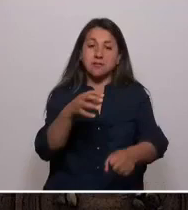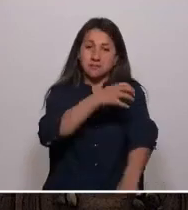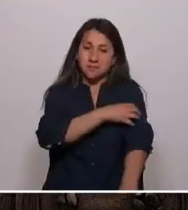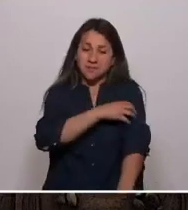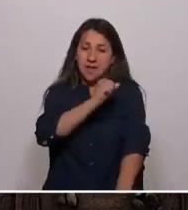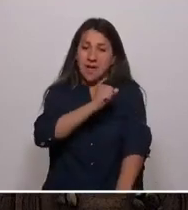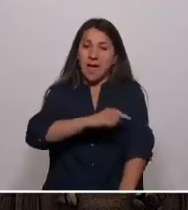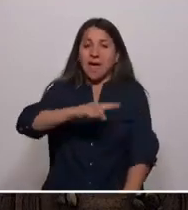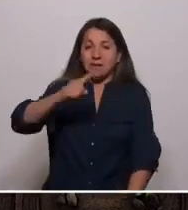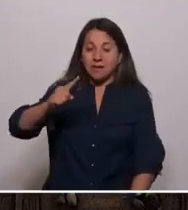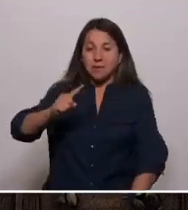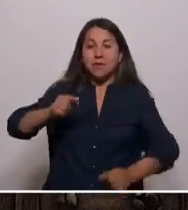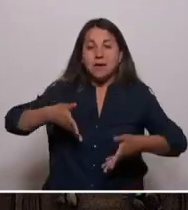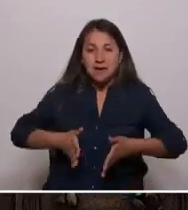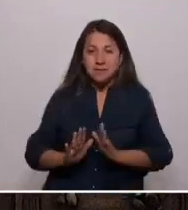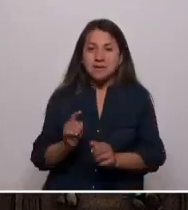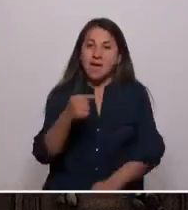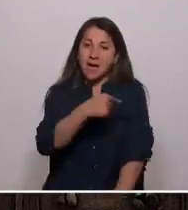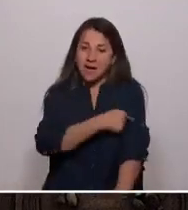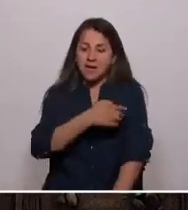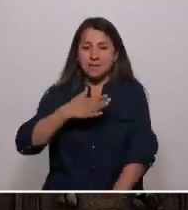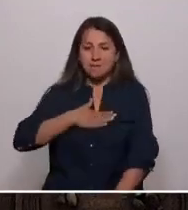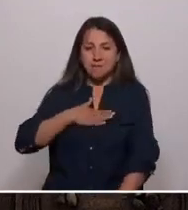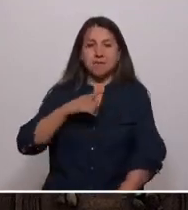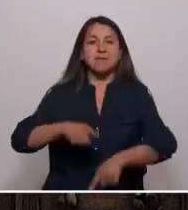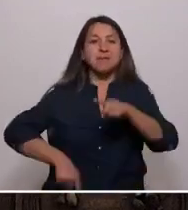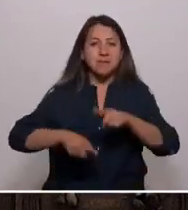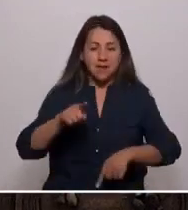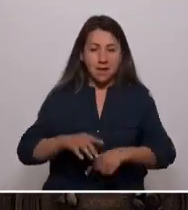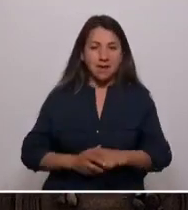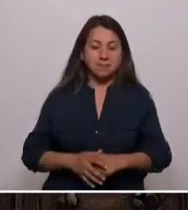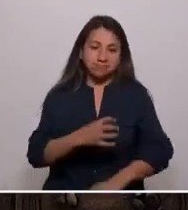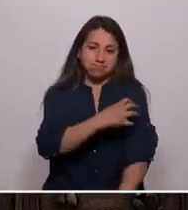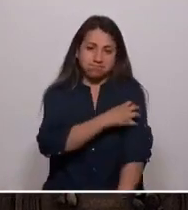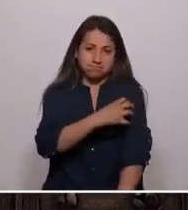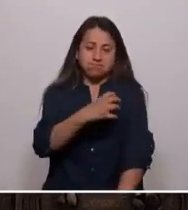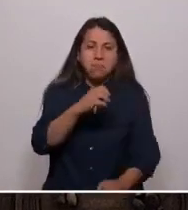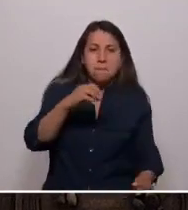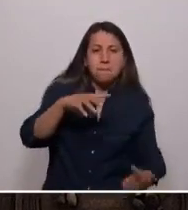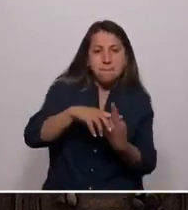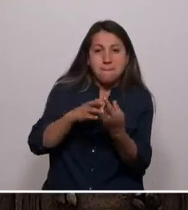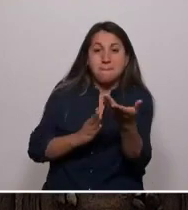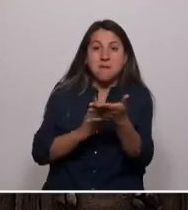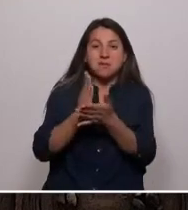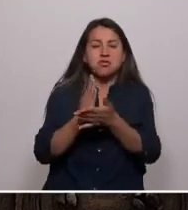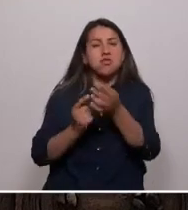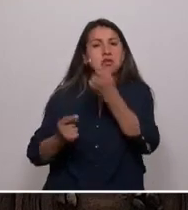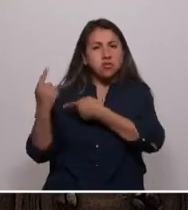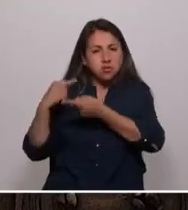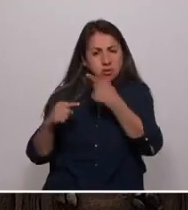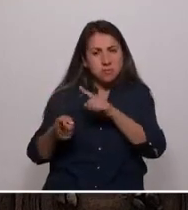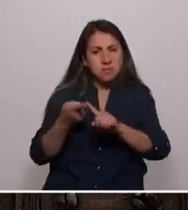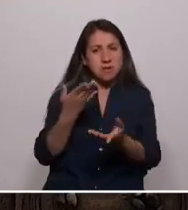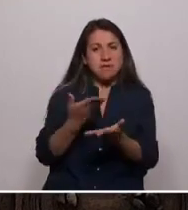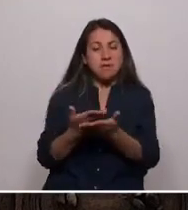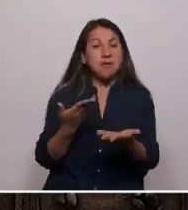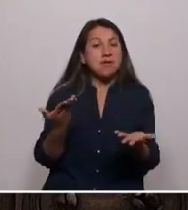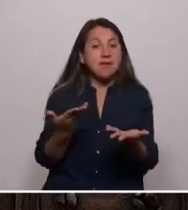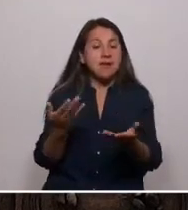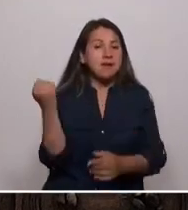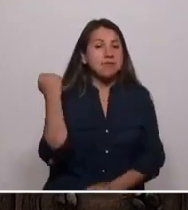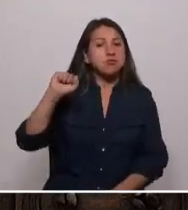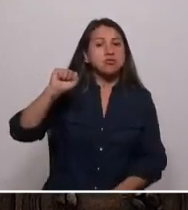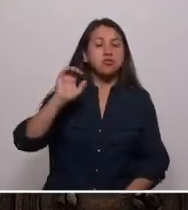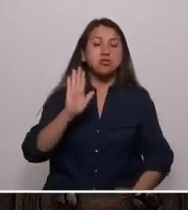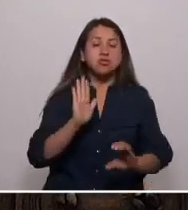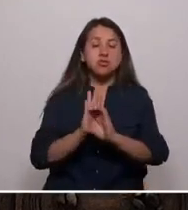nacido y criado en esa tierra, mi tierra. Una región pionera e histórica, la región de la revolución constituyente de